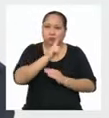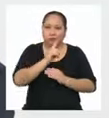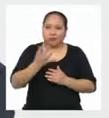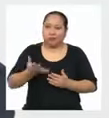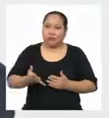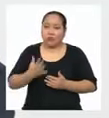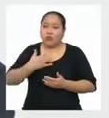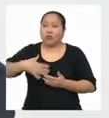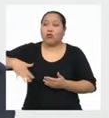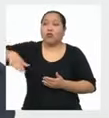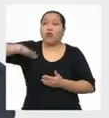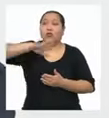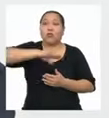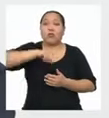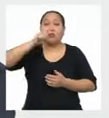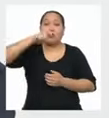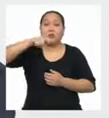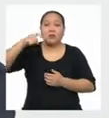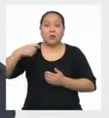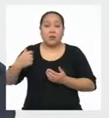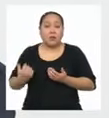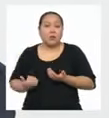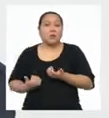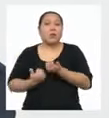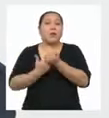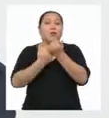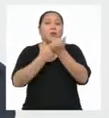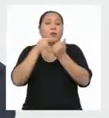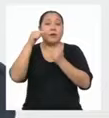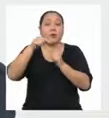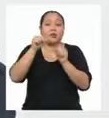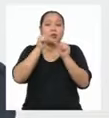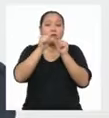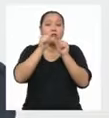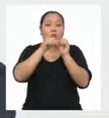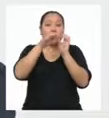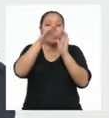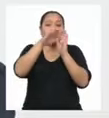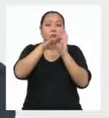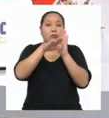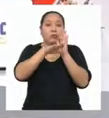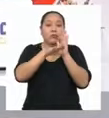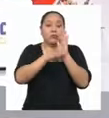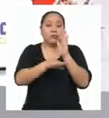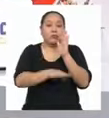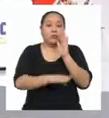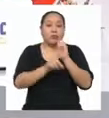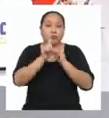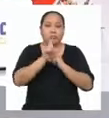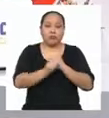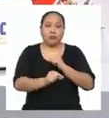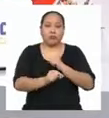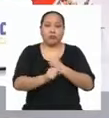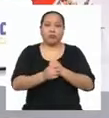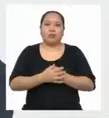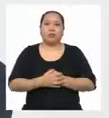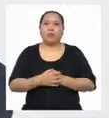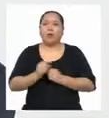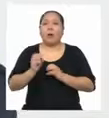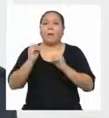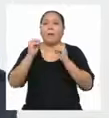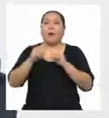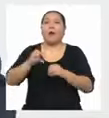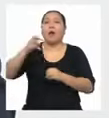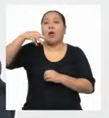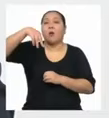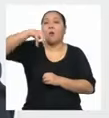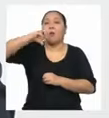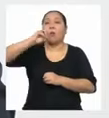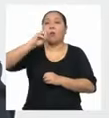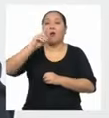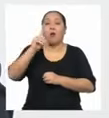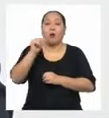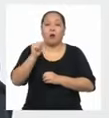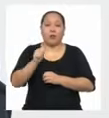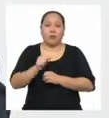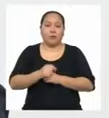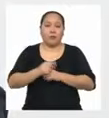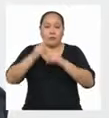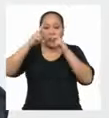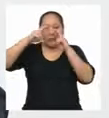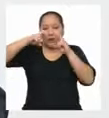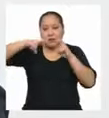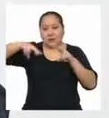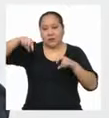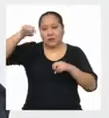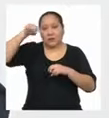Debemos aportar Para que estas cifras disminuyan Hasta el mínimo Pongámosle moda entonces Analicemos ahora A